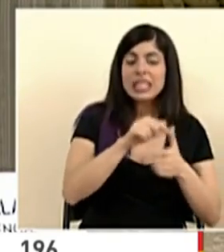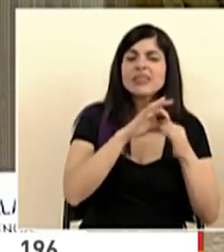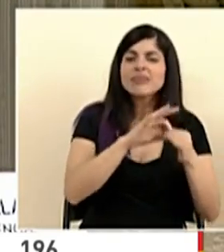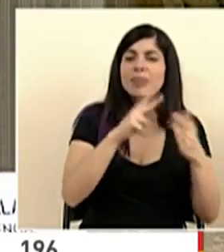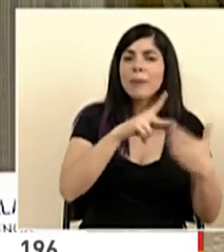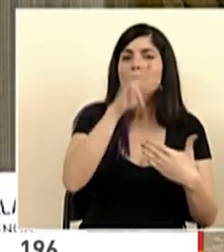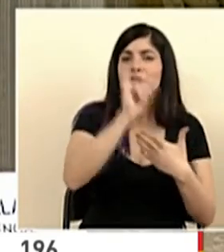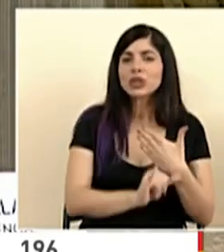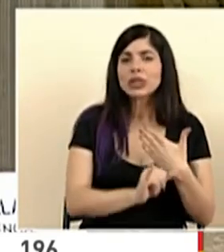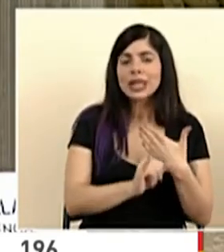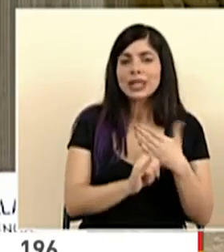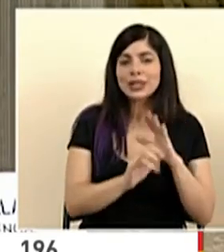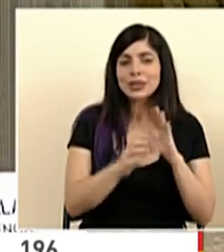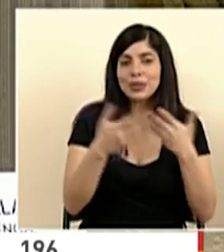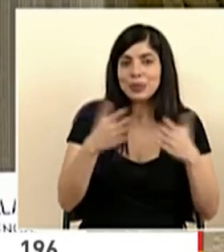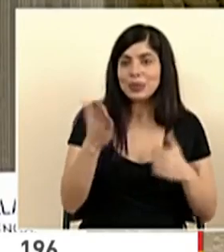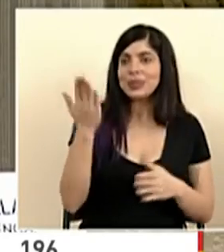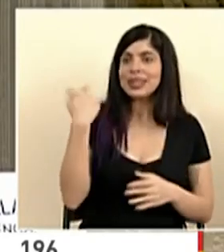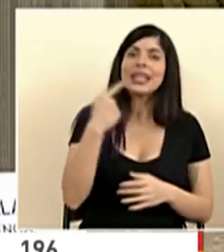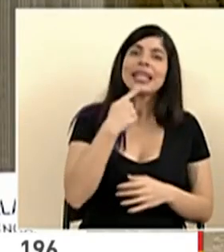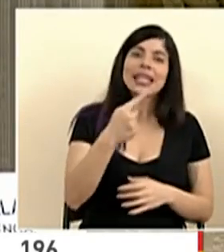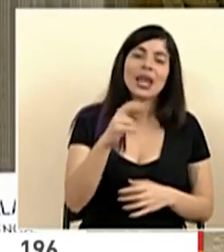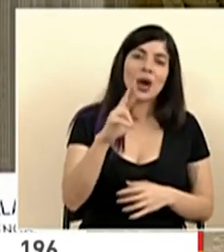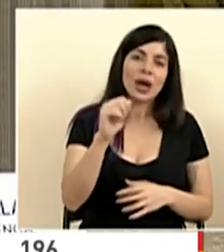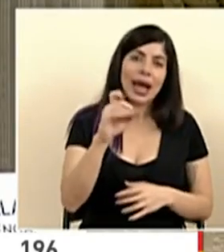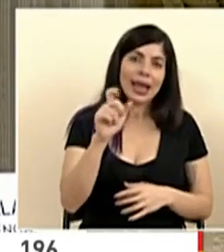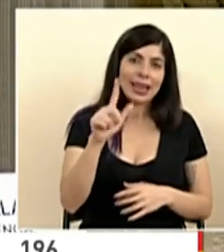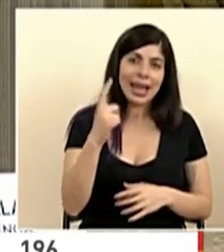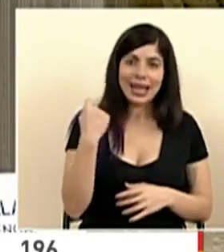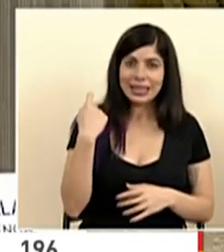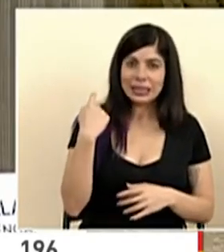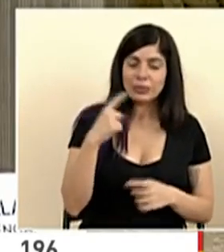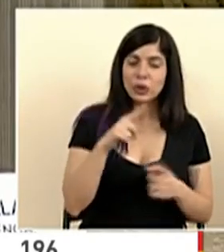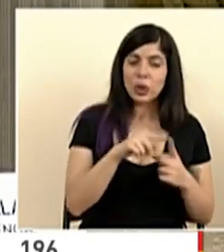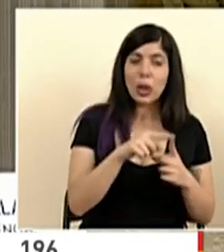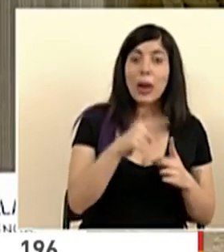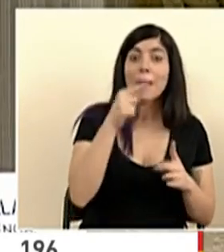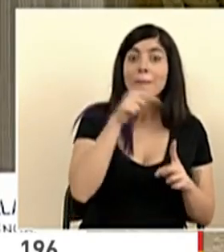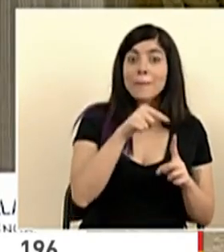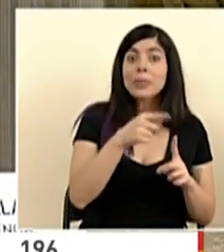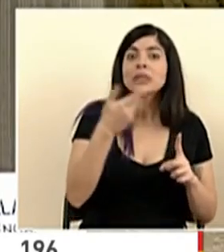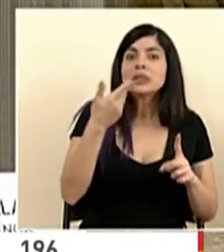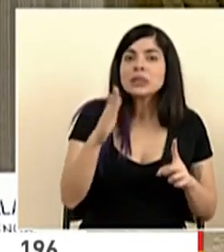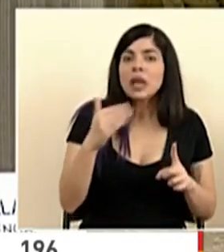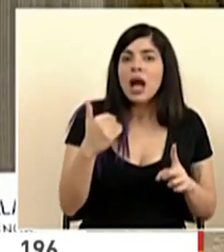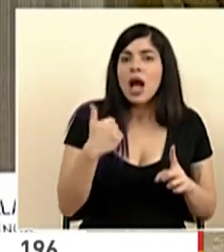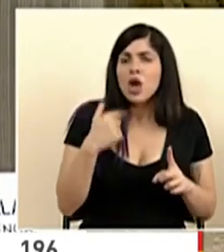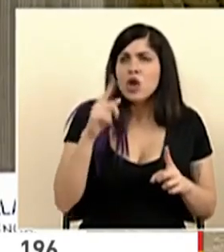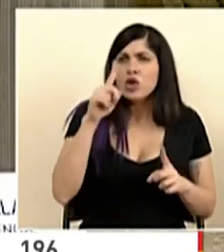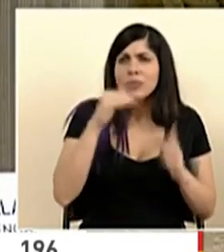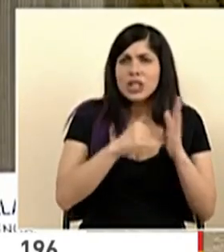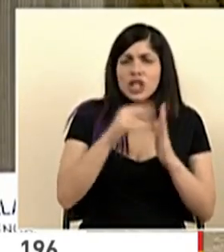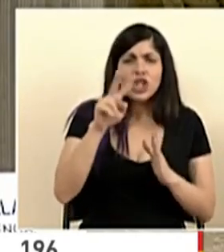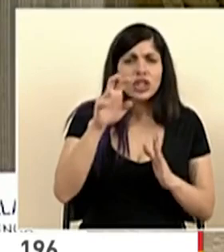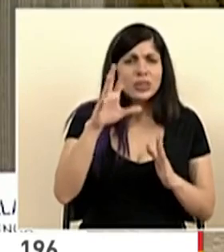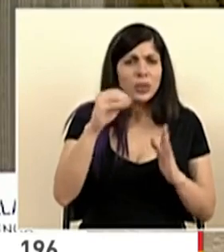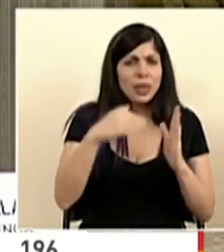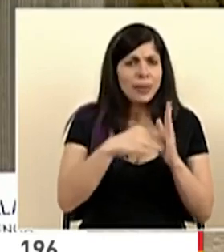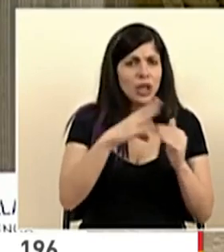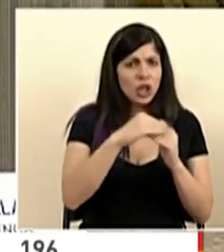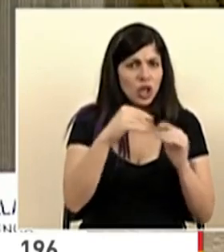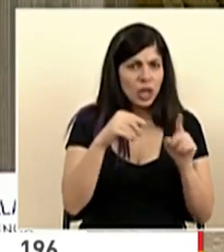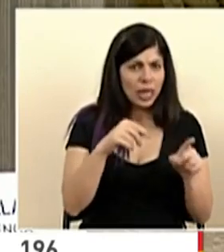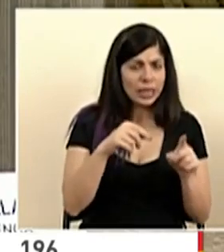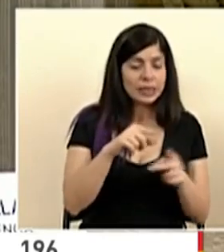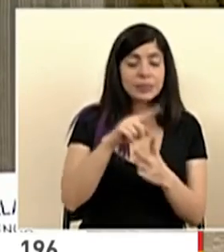proyectos como el que mencionaba don Randall hace un momento para eso hay uno con un millón doscientos cincuenta mil dólares